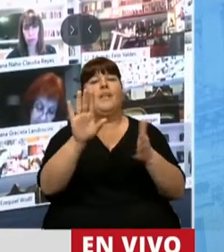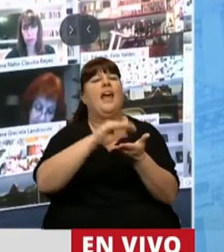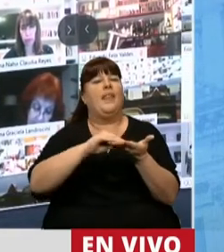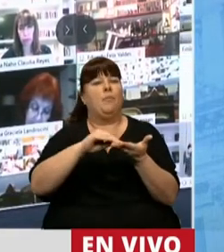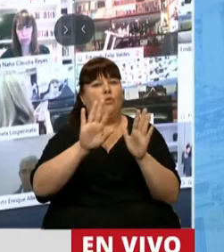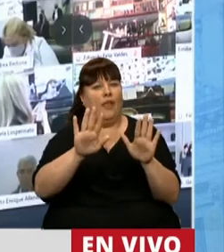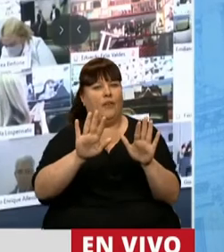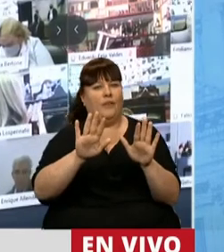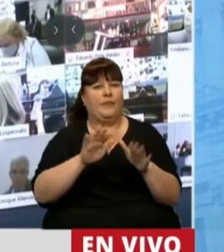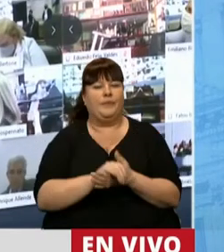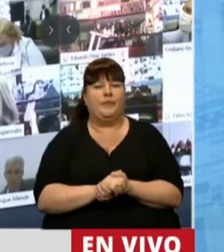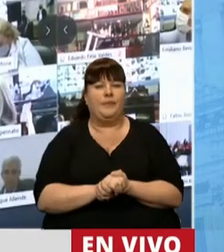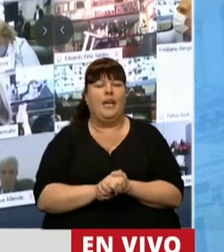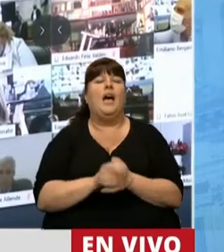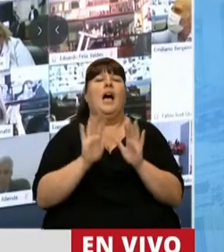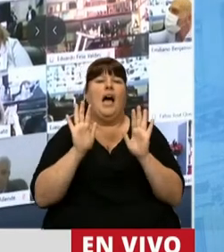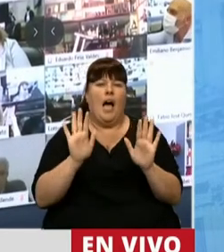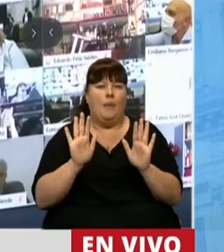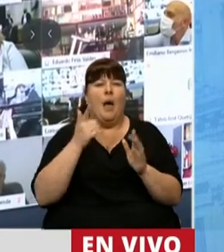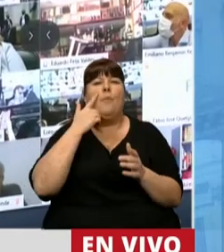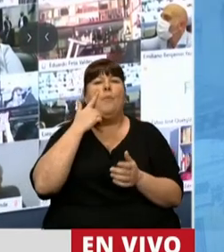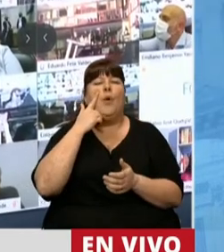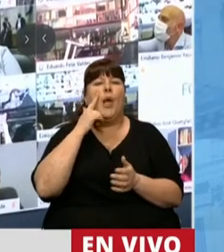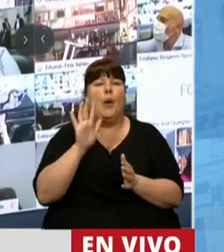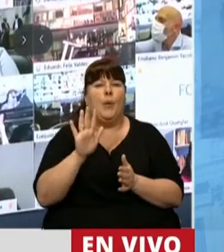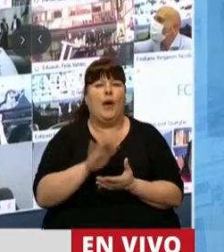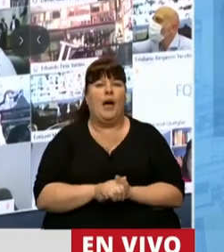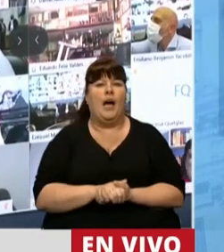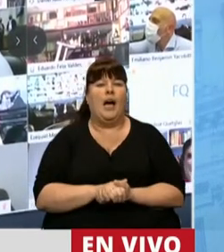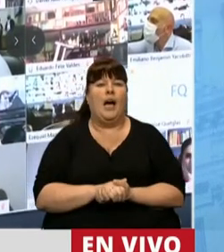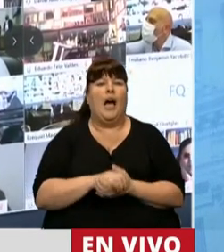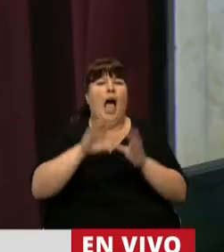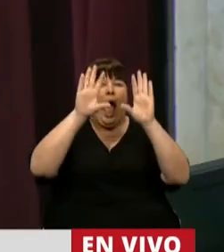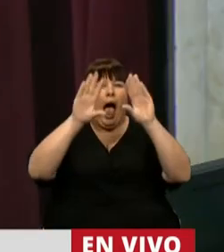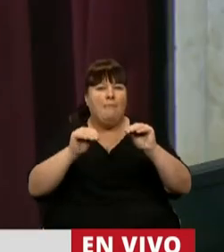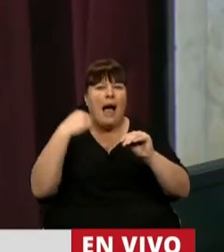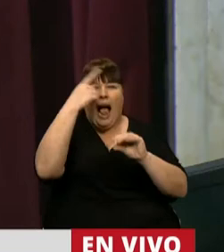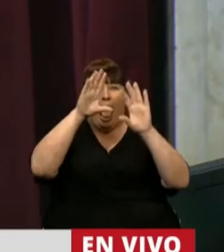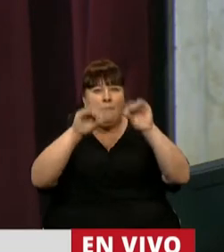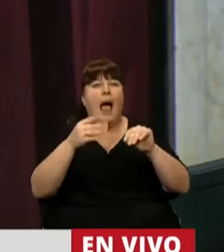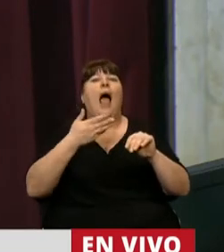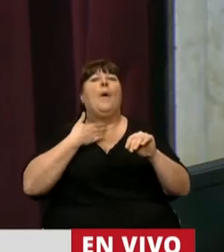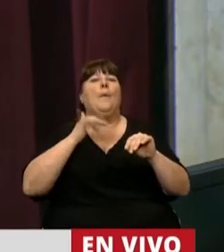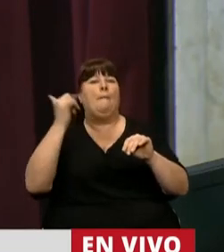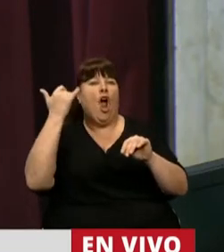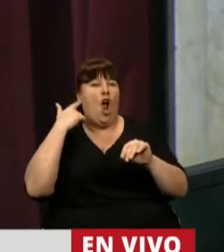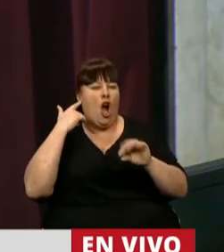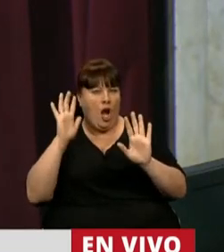Diputado, a ver, si probamos sin imagen, a lo mejor tenemos mejor audio.